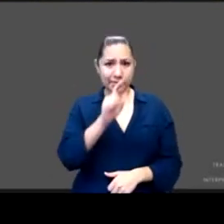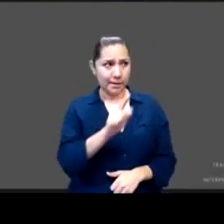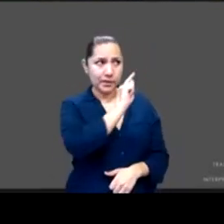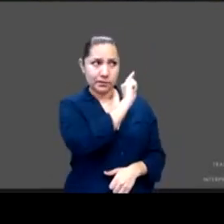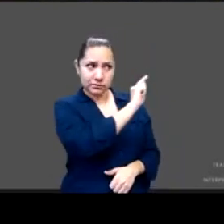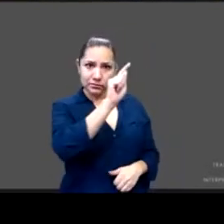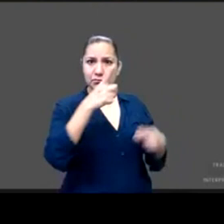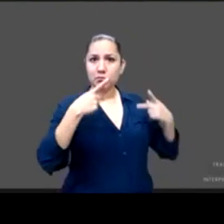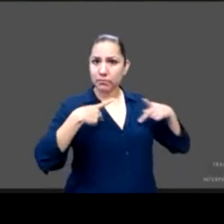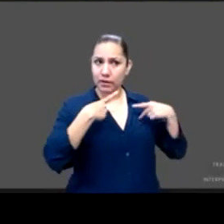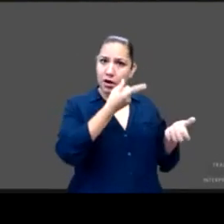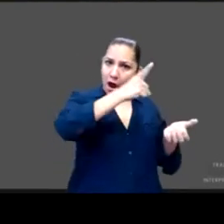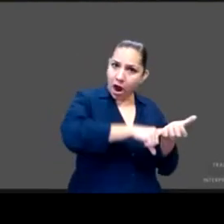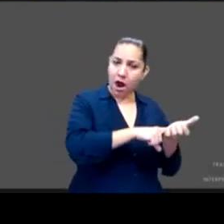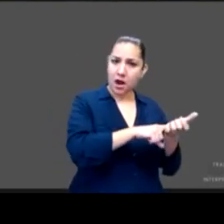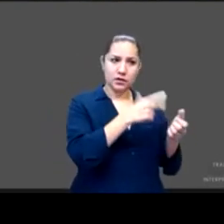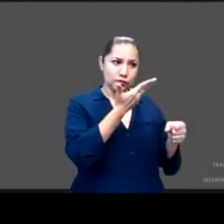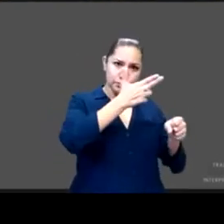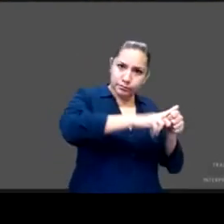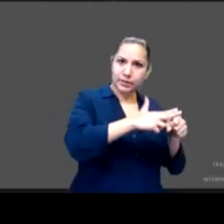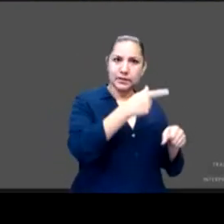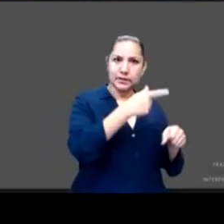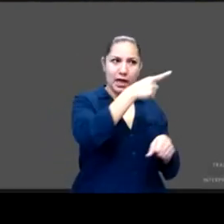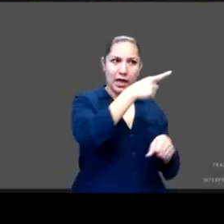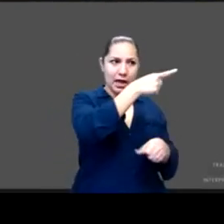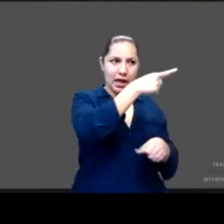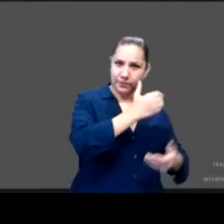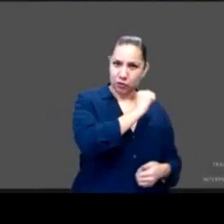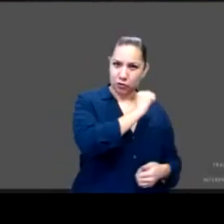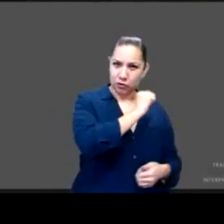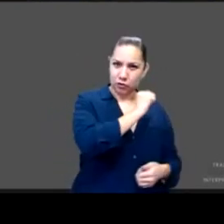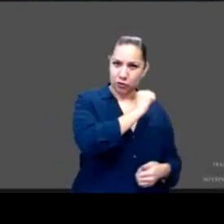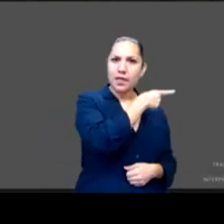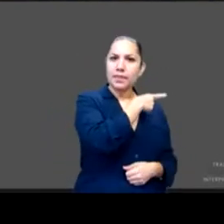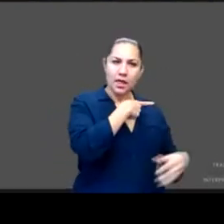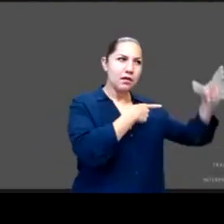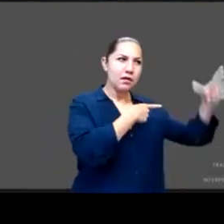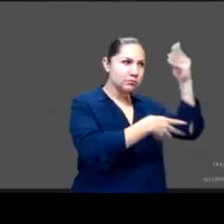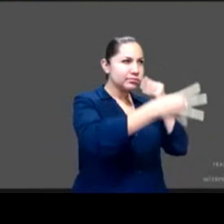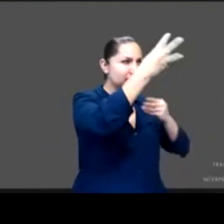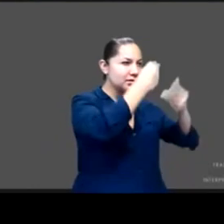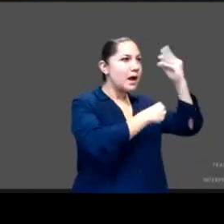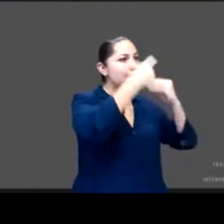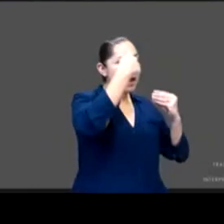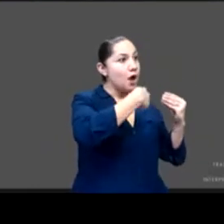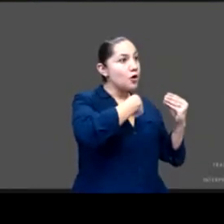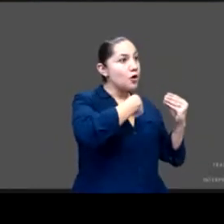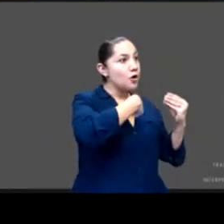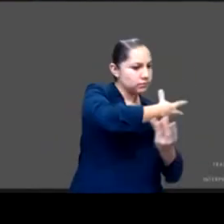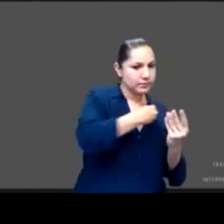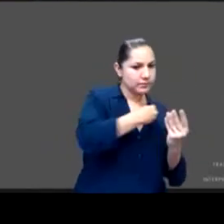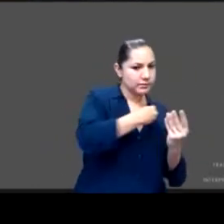que ofrezcan un verdadero servicio que sea amigable y que responda a las necesidades de niños, niñas y adolescentes, pero también en la